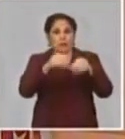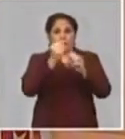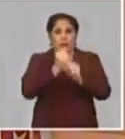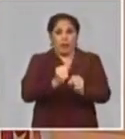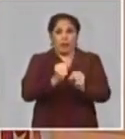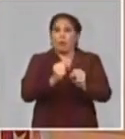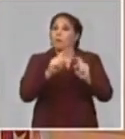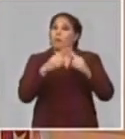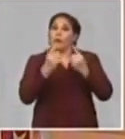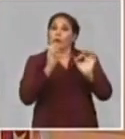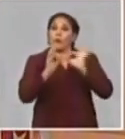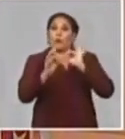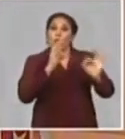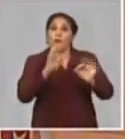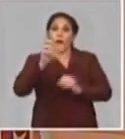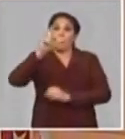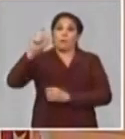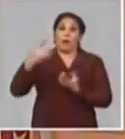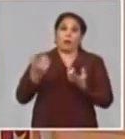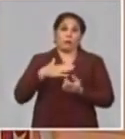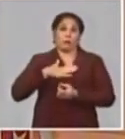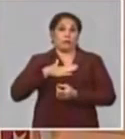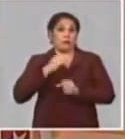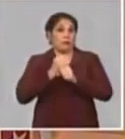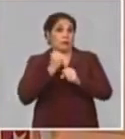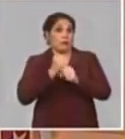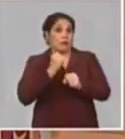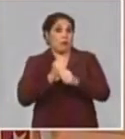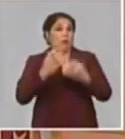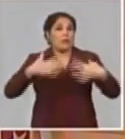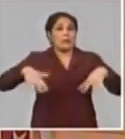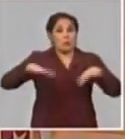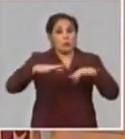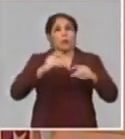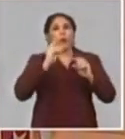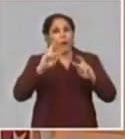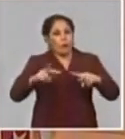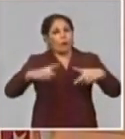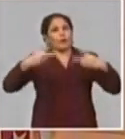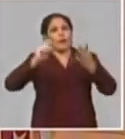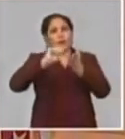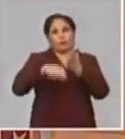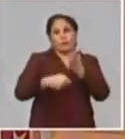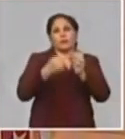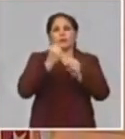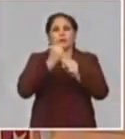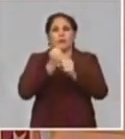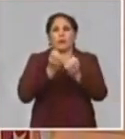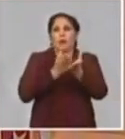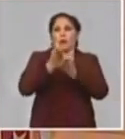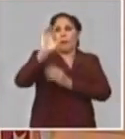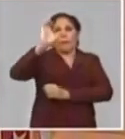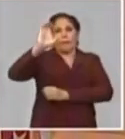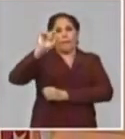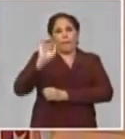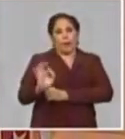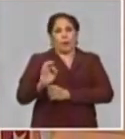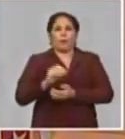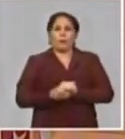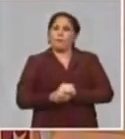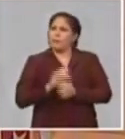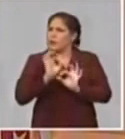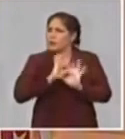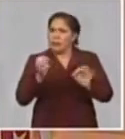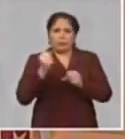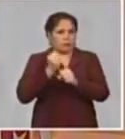protegiendo a los trabajadores bancarios para que terminada esta situación pueda reincorporarse al trabajo y aportar como siempre